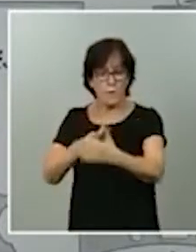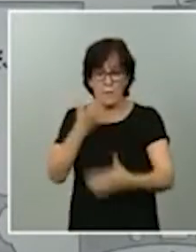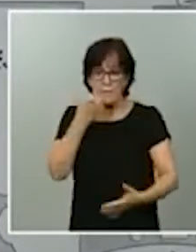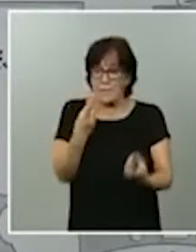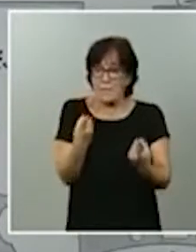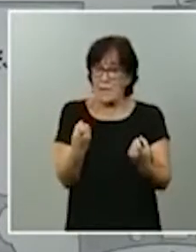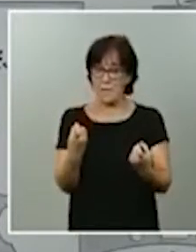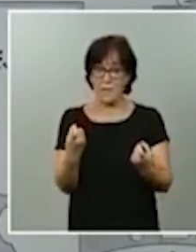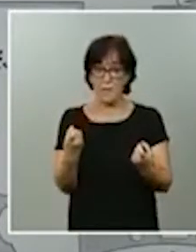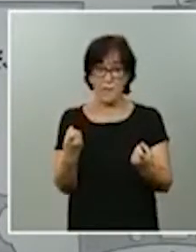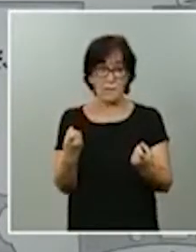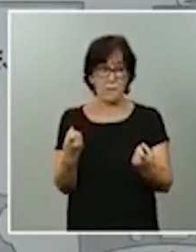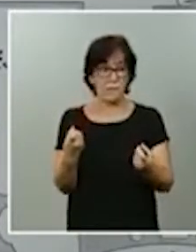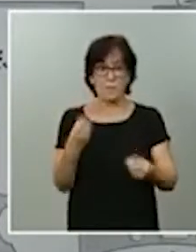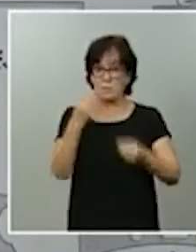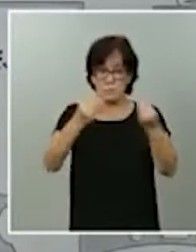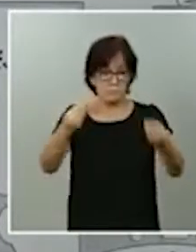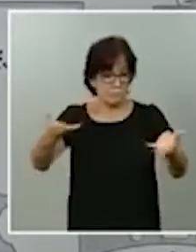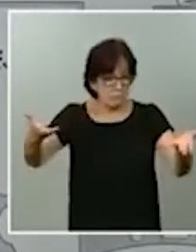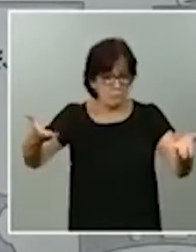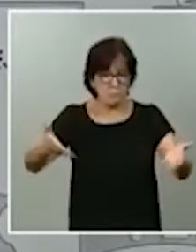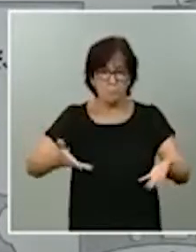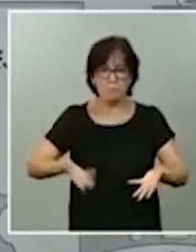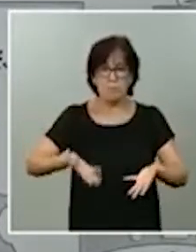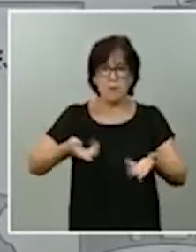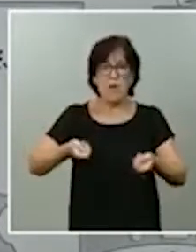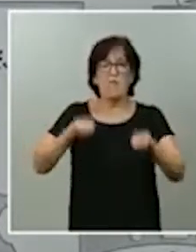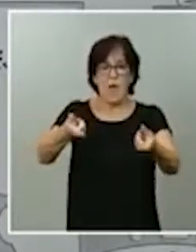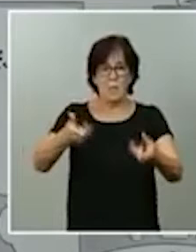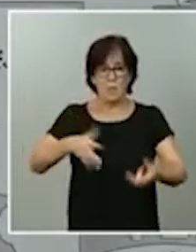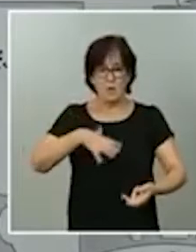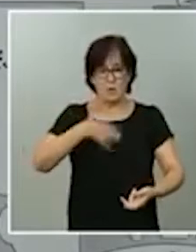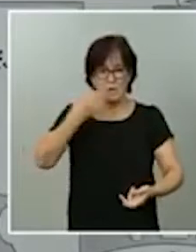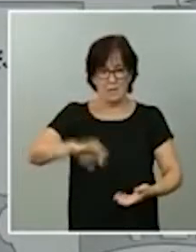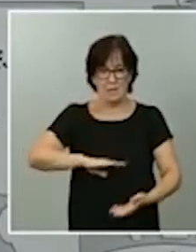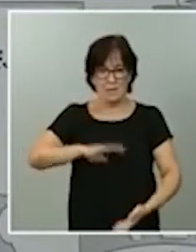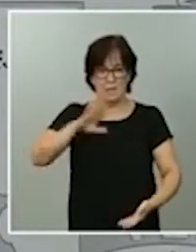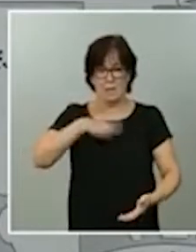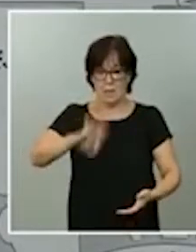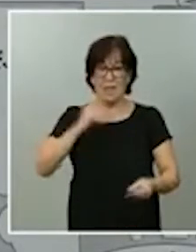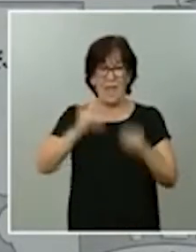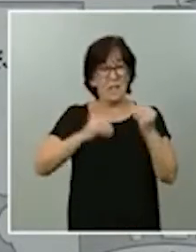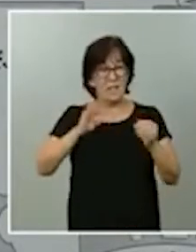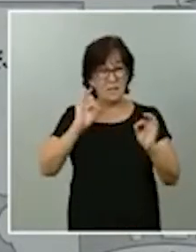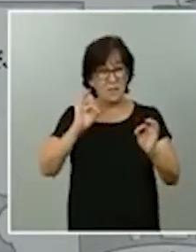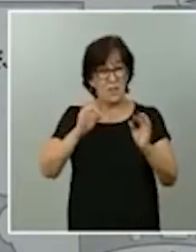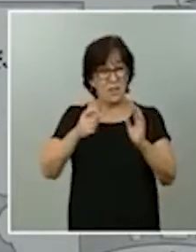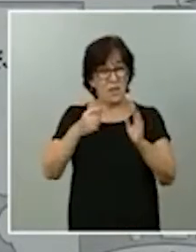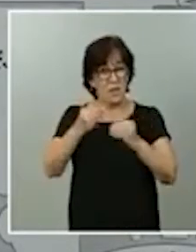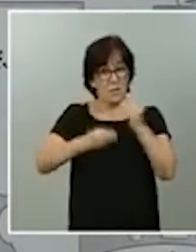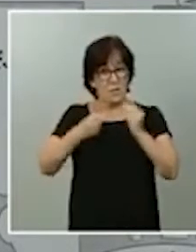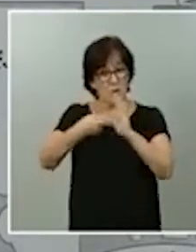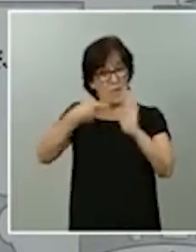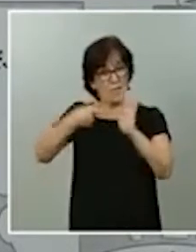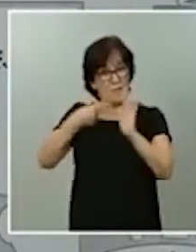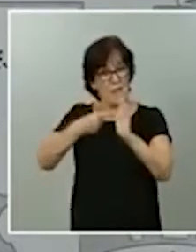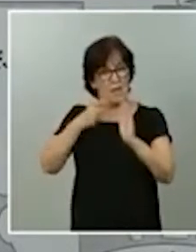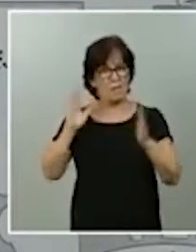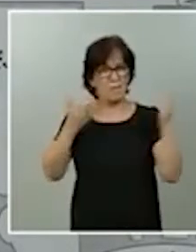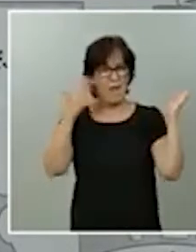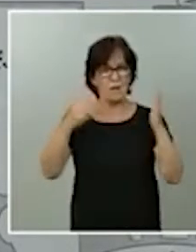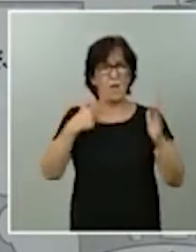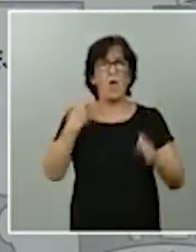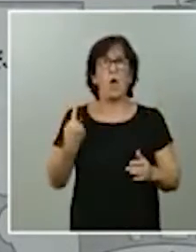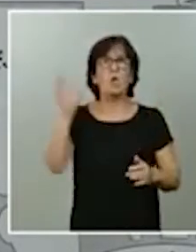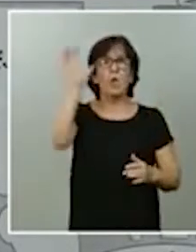pues, lógicamente, habilitamos esa capacidad. De hecho, fíjese, ya lo hicimos. En las fases últimas de la desescalada lo hicimos. Hubo comunidades autónomas que,